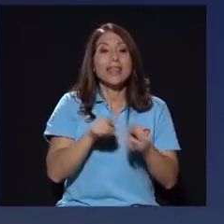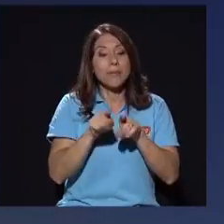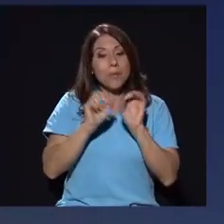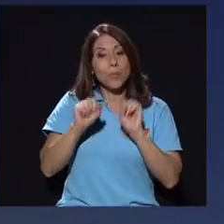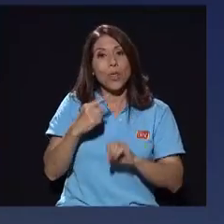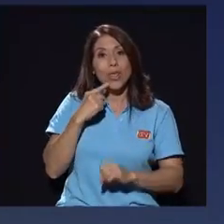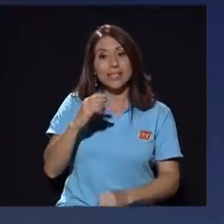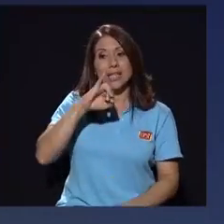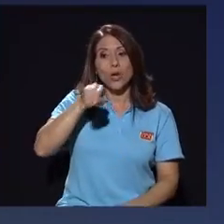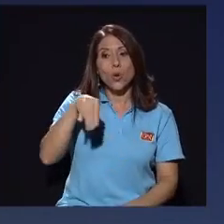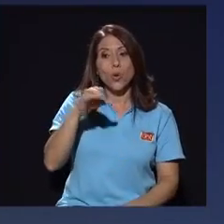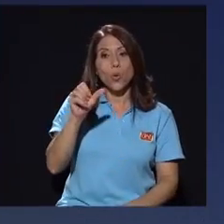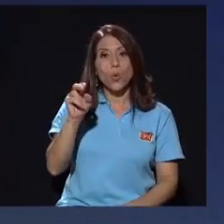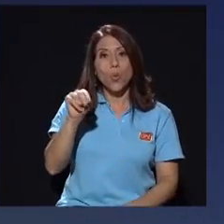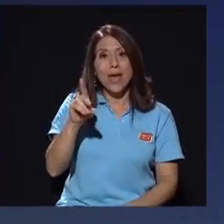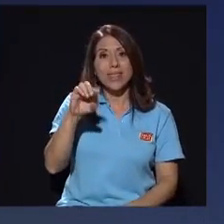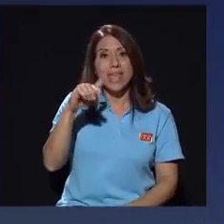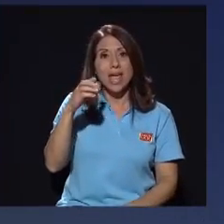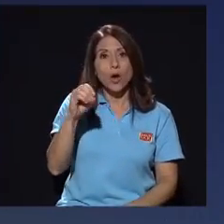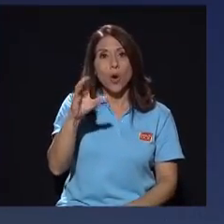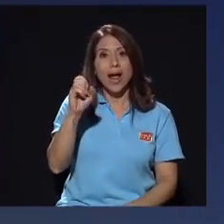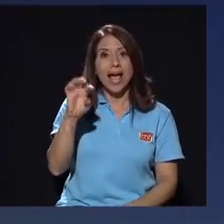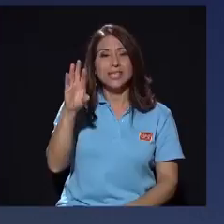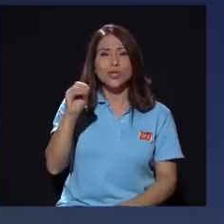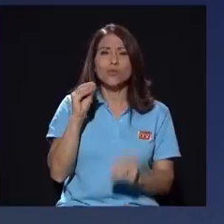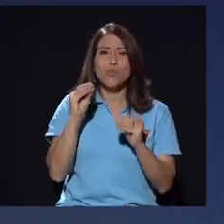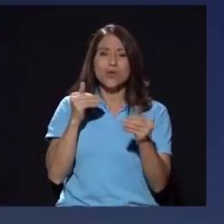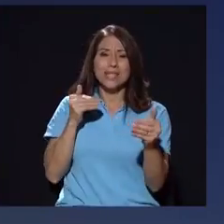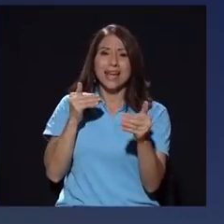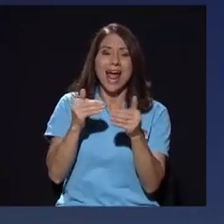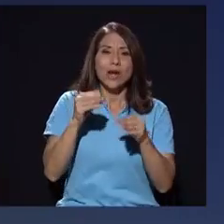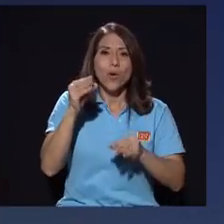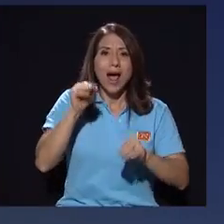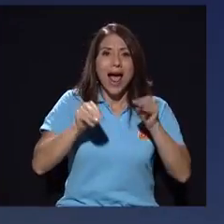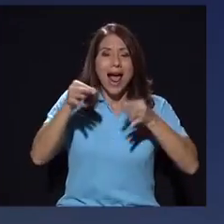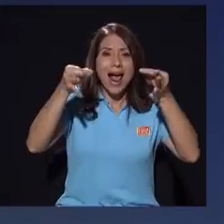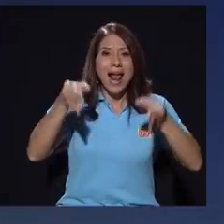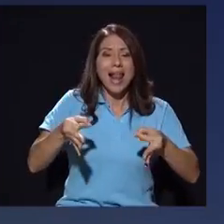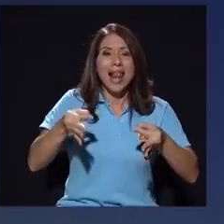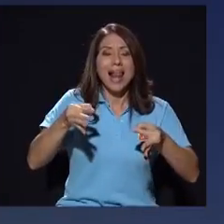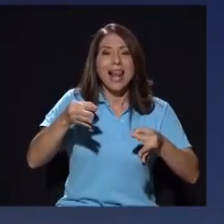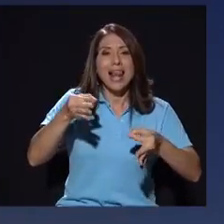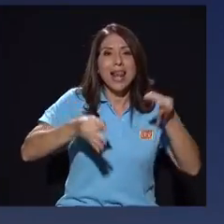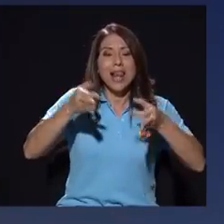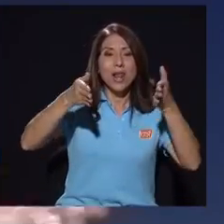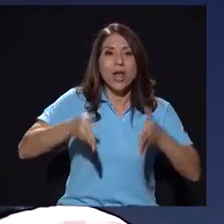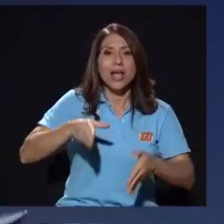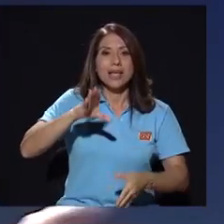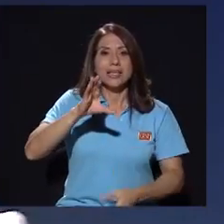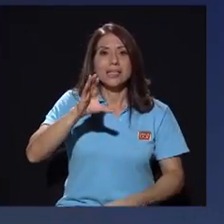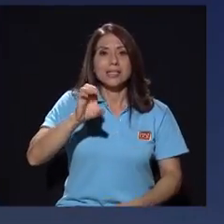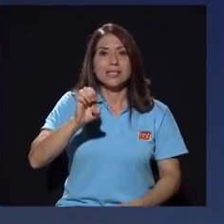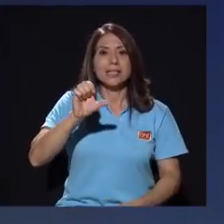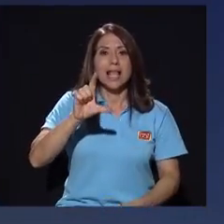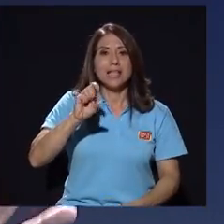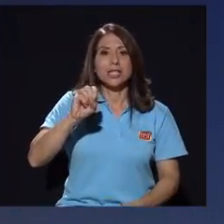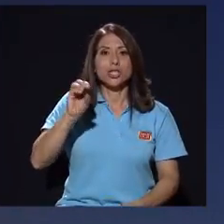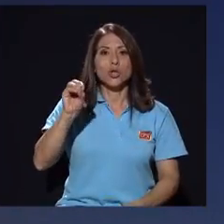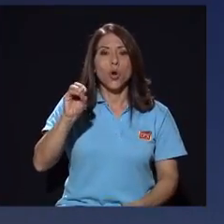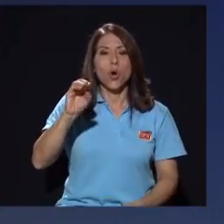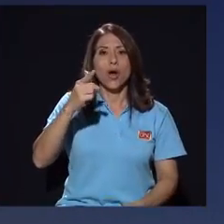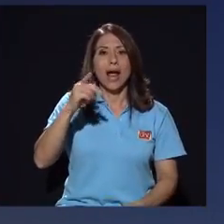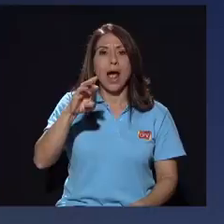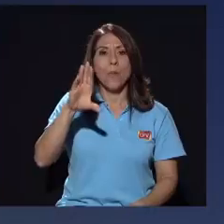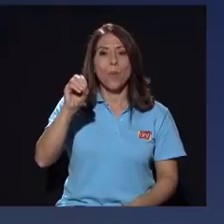equivocado que Juan Diego Castro es muy cercano a Celso Gamboa. También puedo decir aquí que Celso Gamboa es, bueno, eso ya está establecido pero se sigue